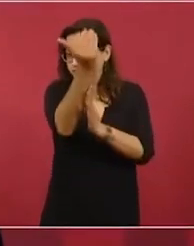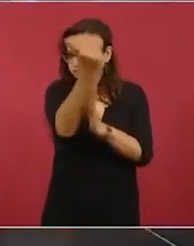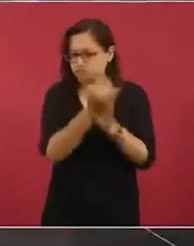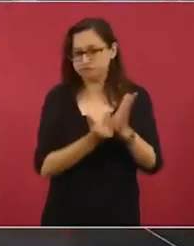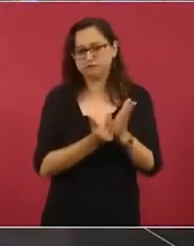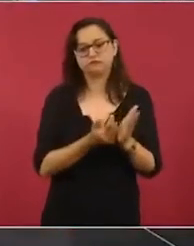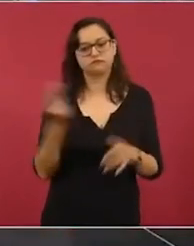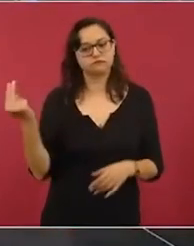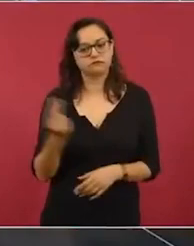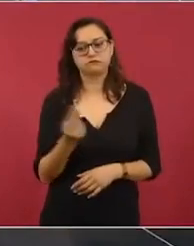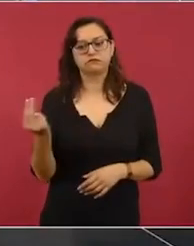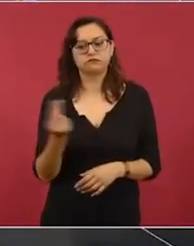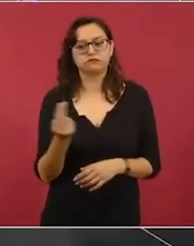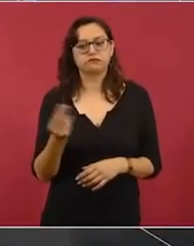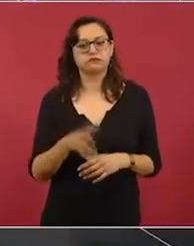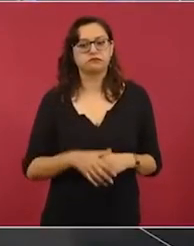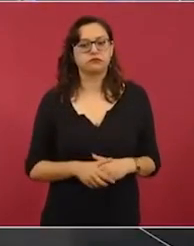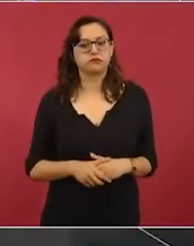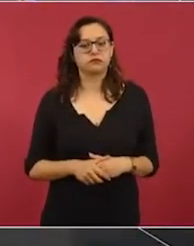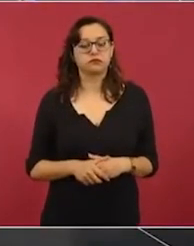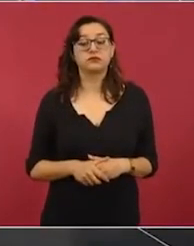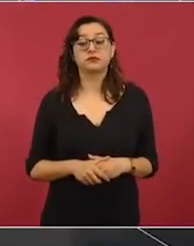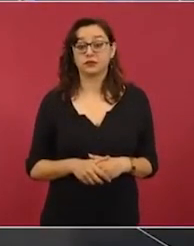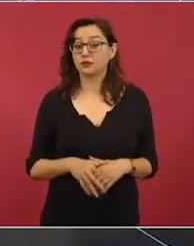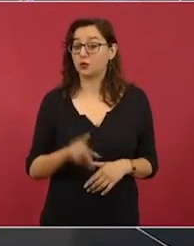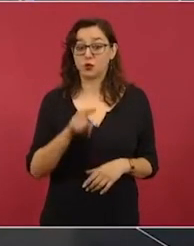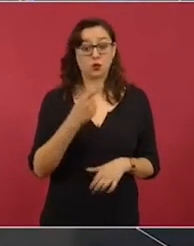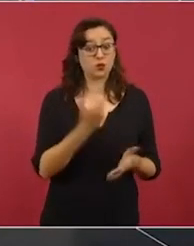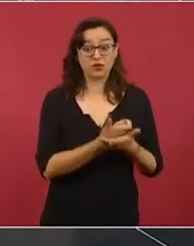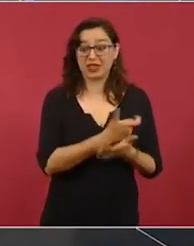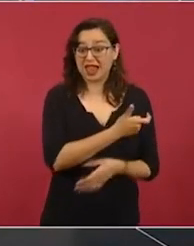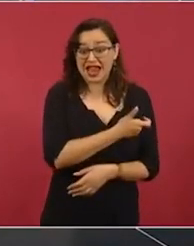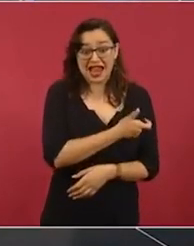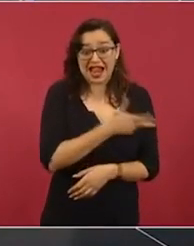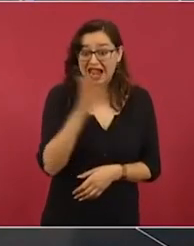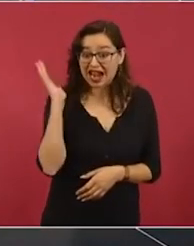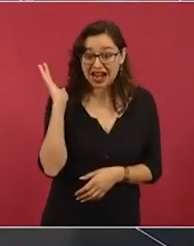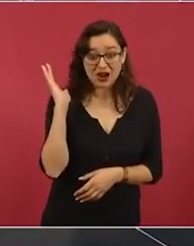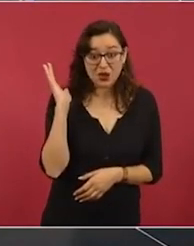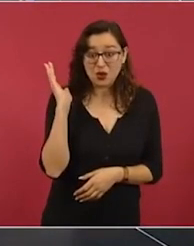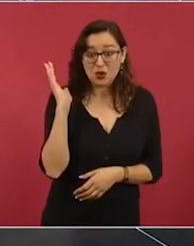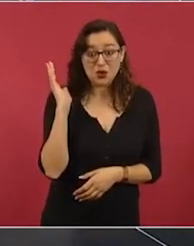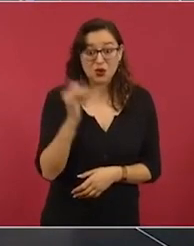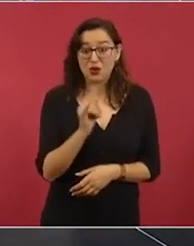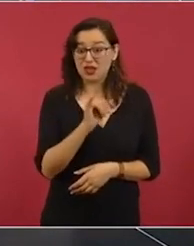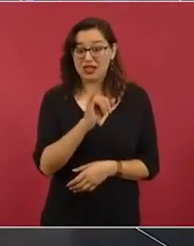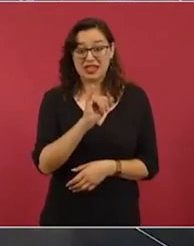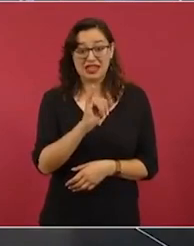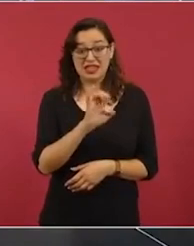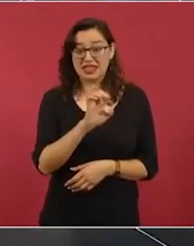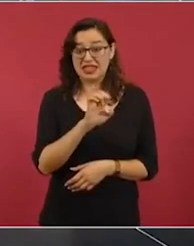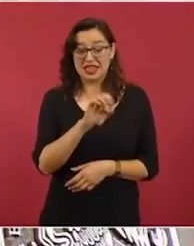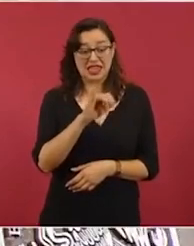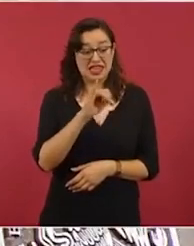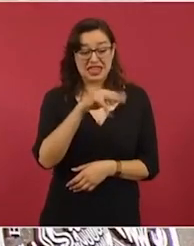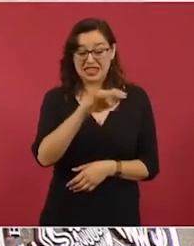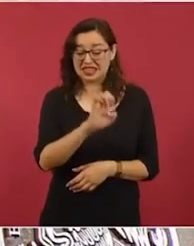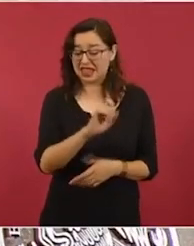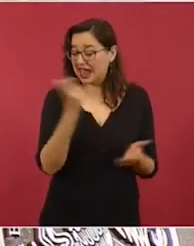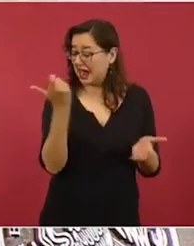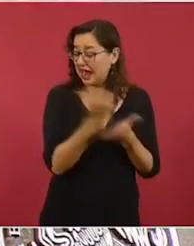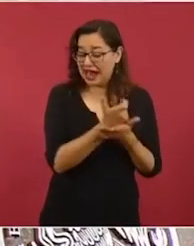Sí. Presidente, ¿puedo? Cuesta mucho, es el organismo electoral más caro